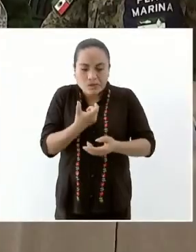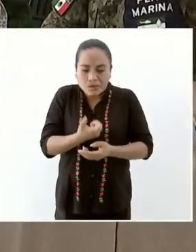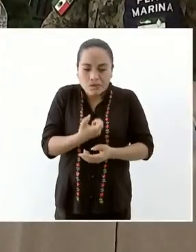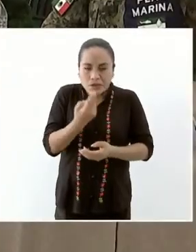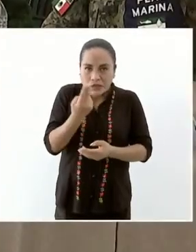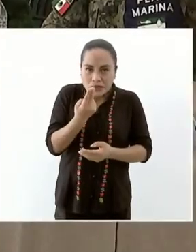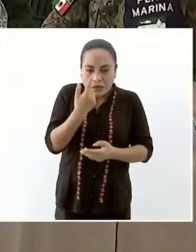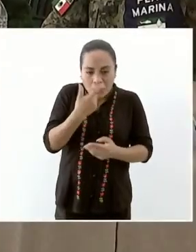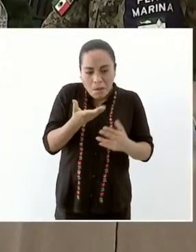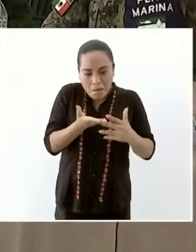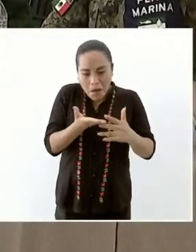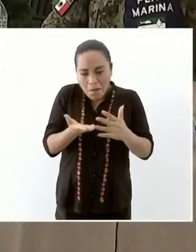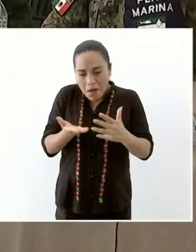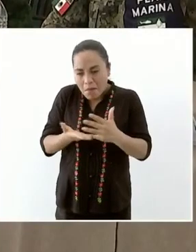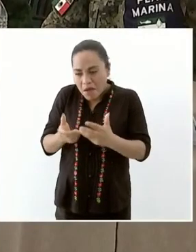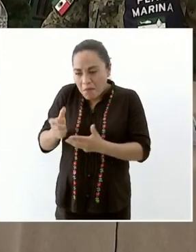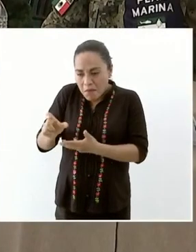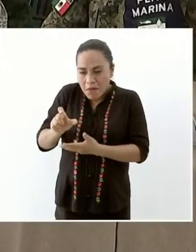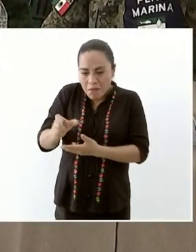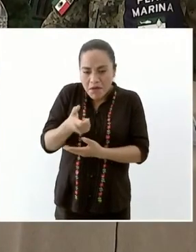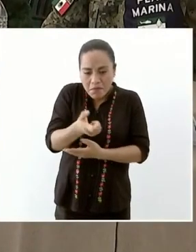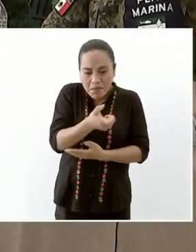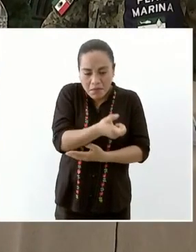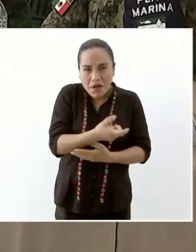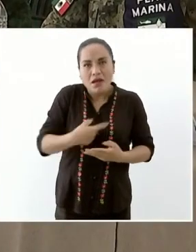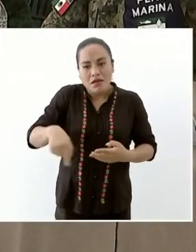que más lo necesita